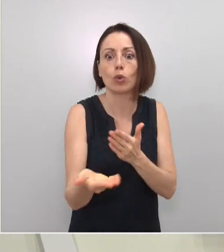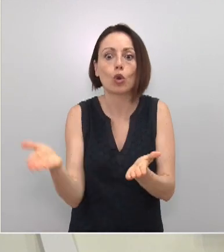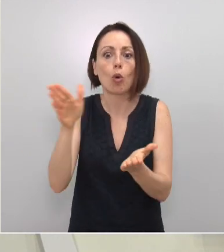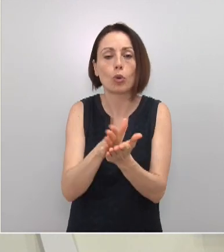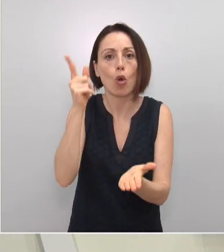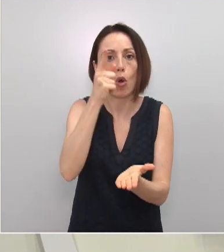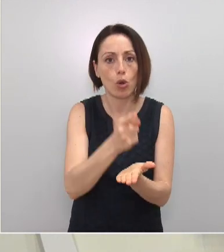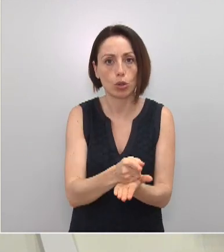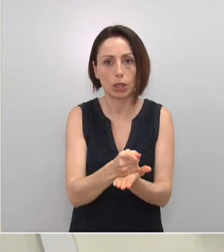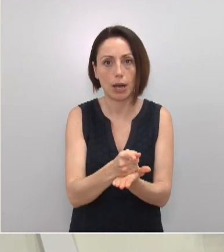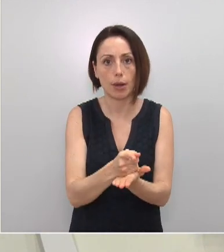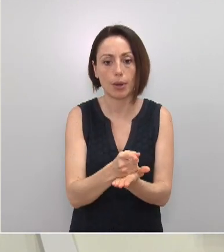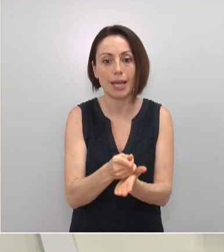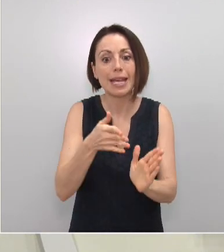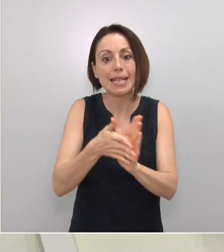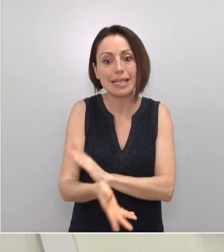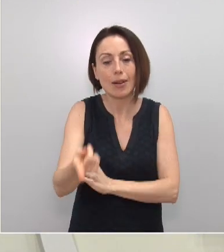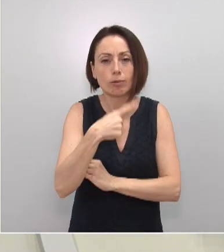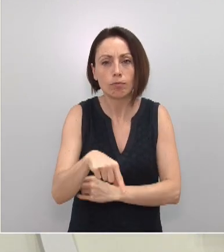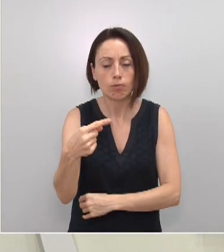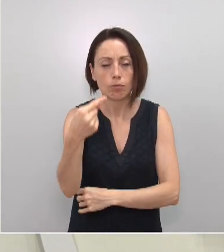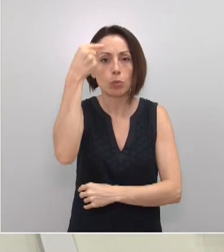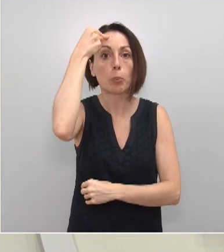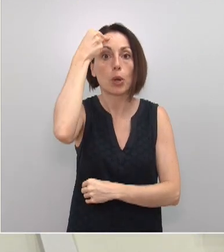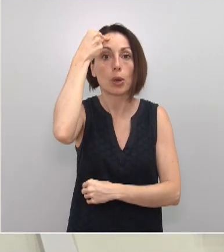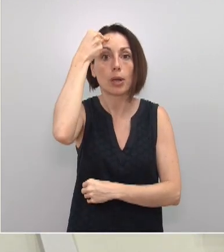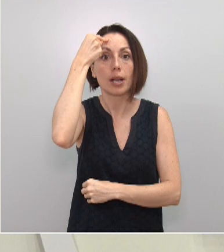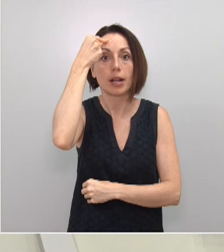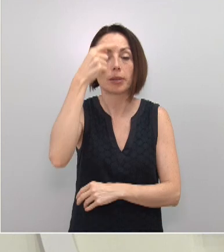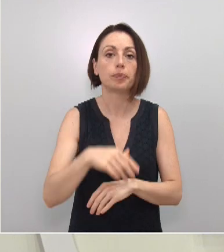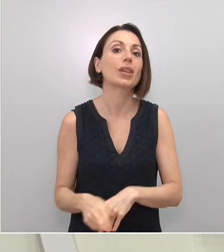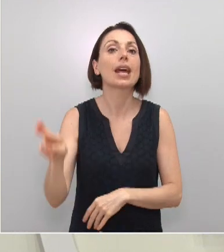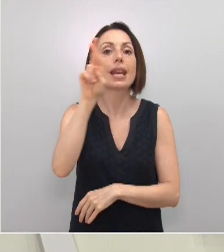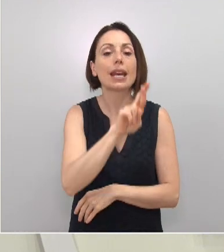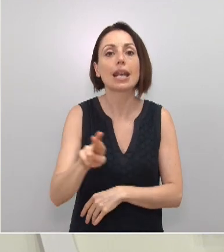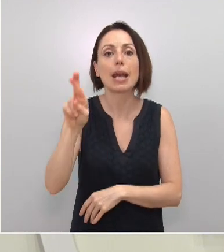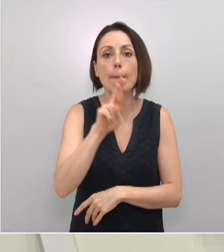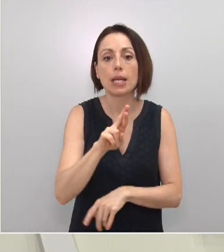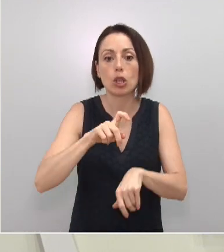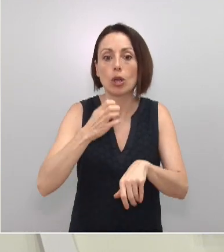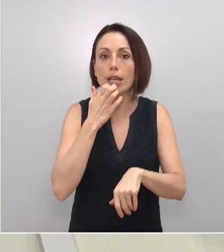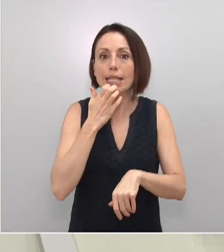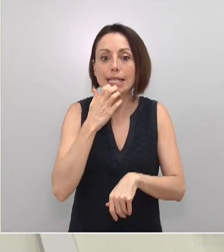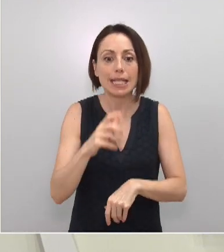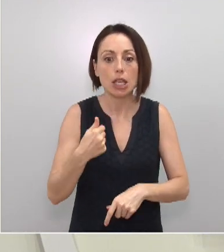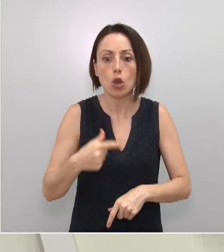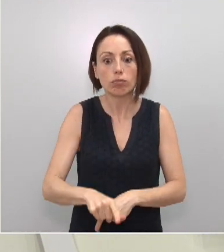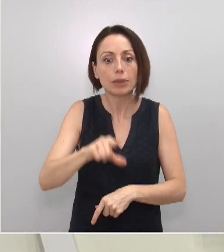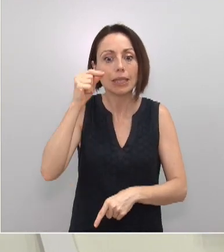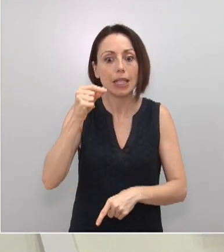Esto nos lleva a tener presente cualquier, repito, cualquier tipo de decisión.